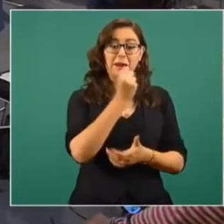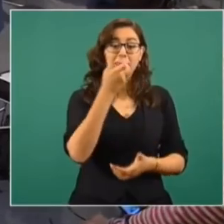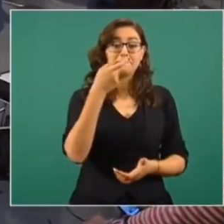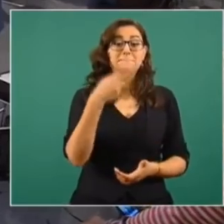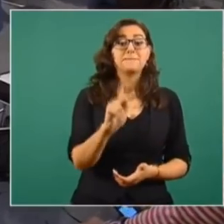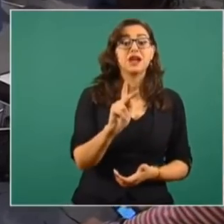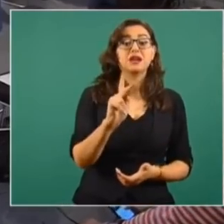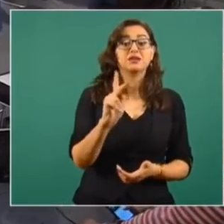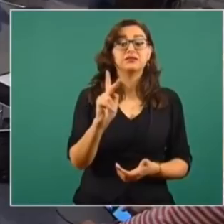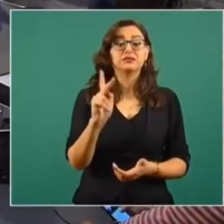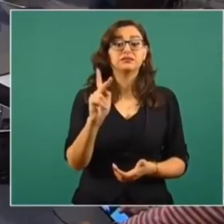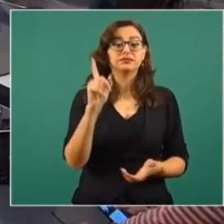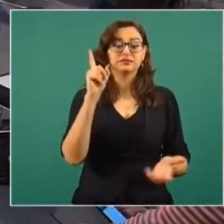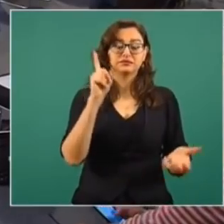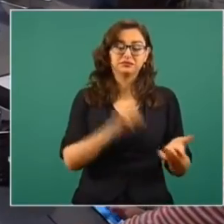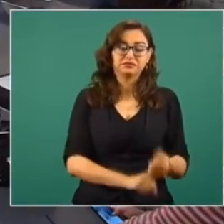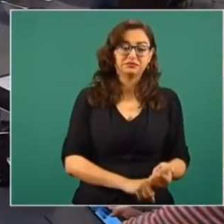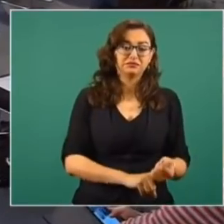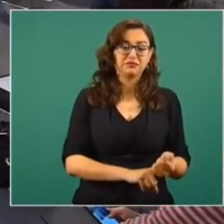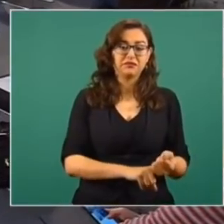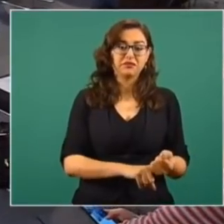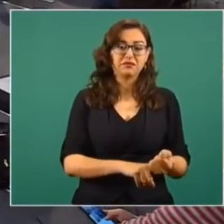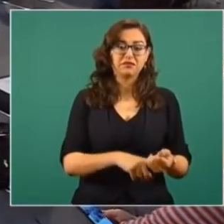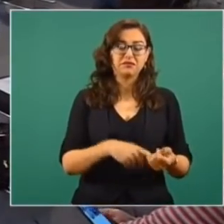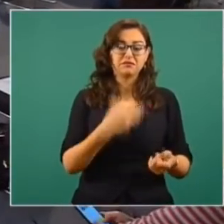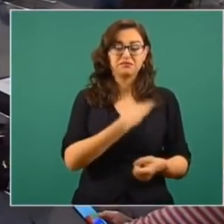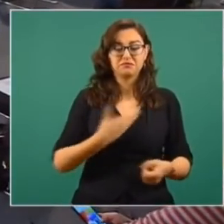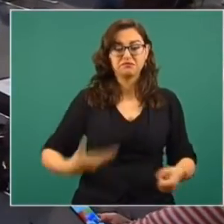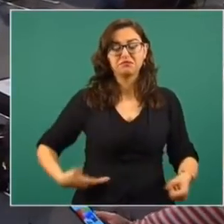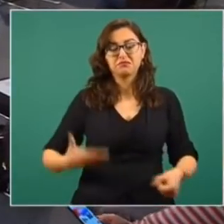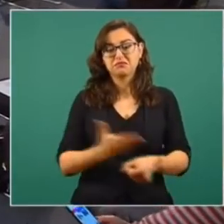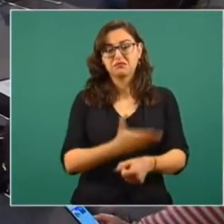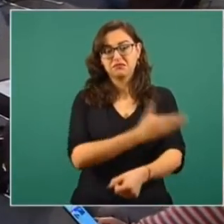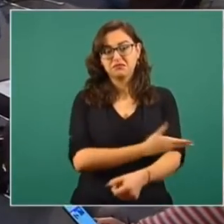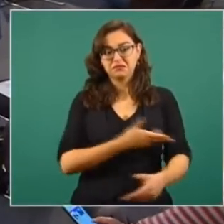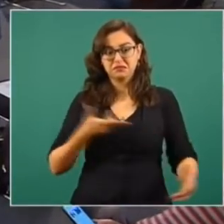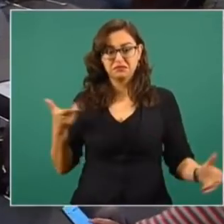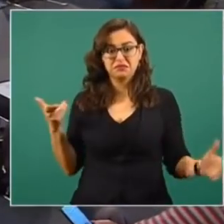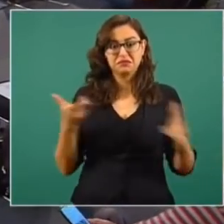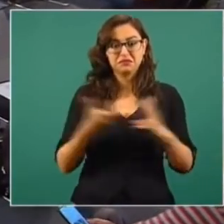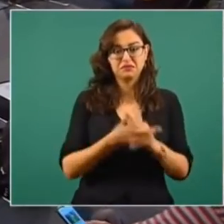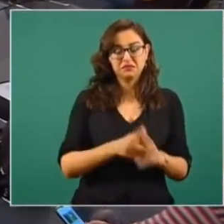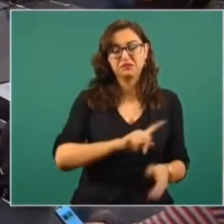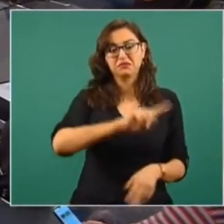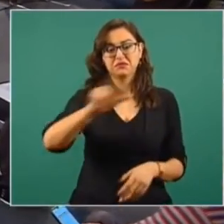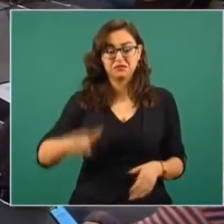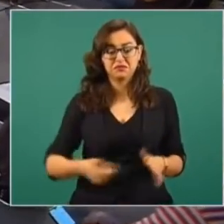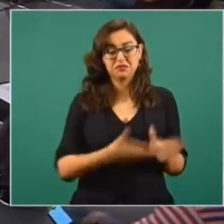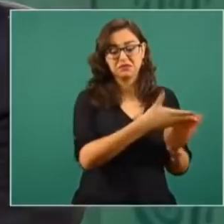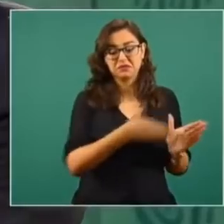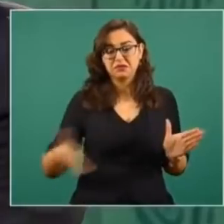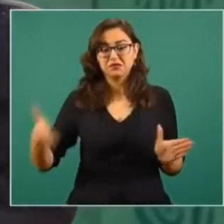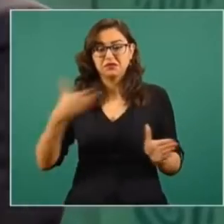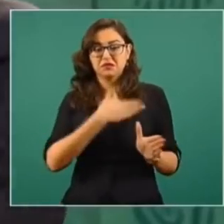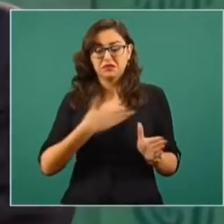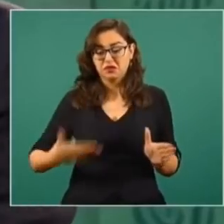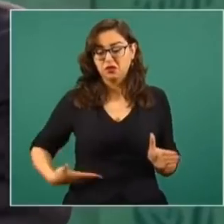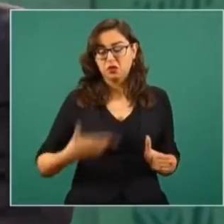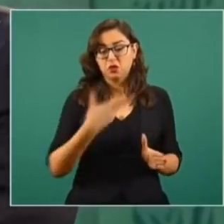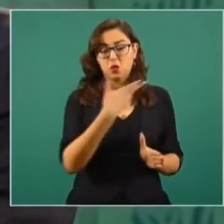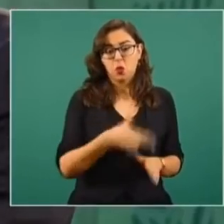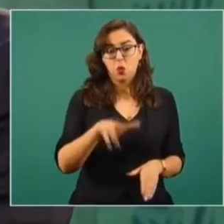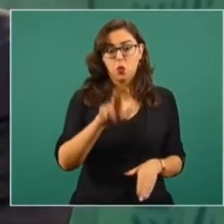pero asesinan al presidente Madero y viene el huertismo, un